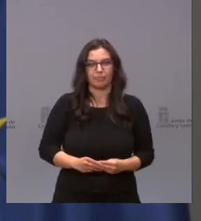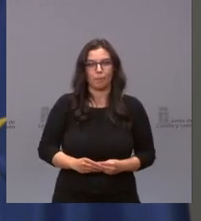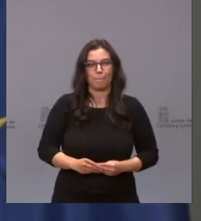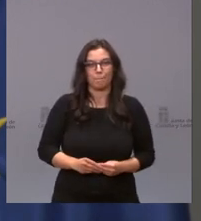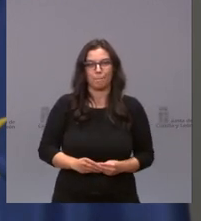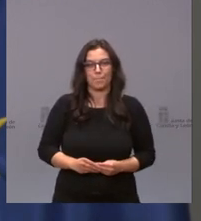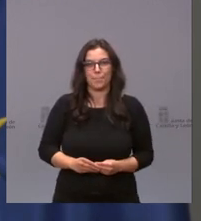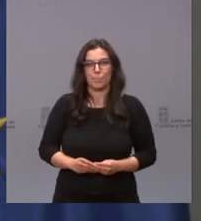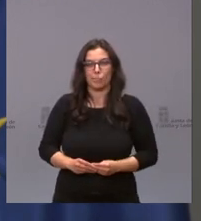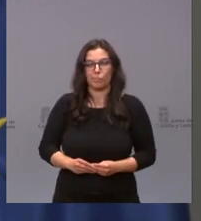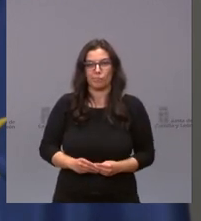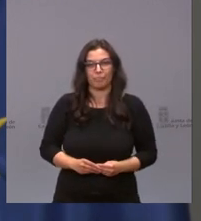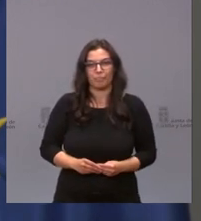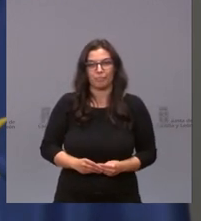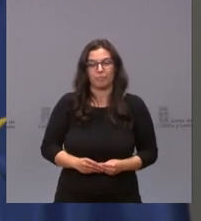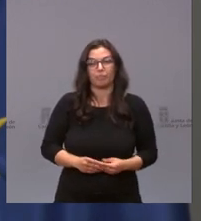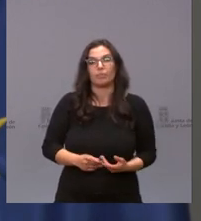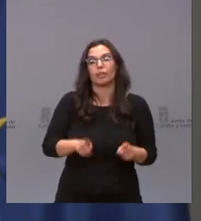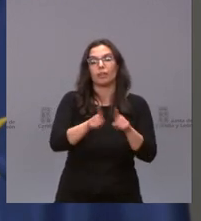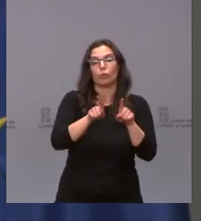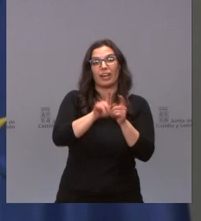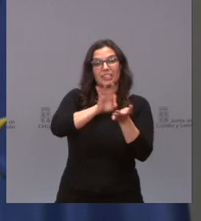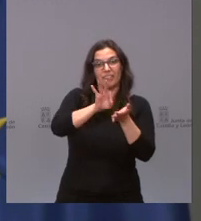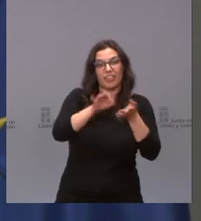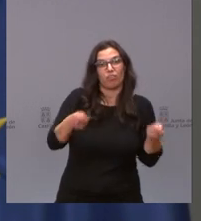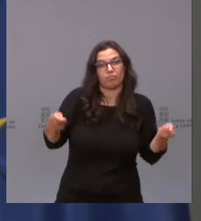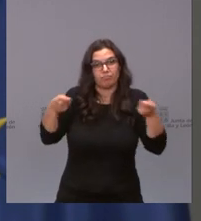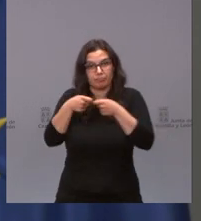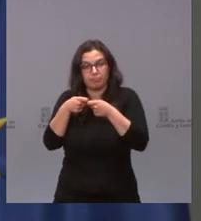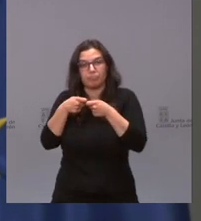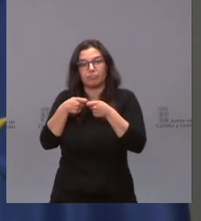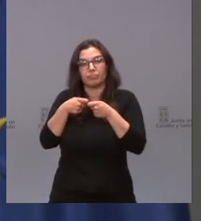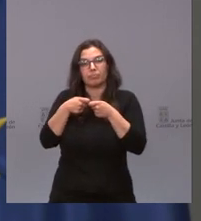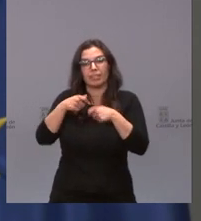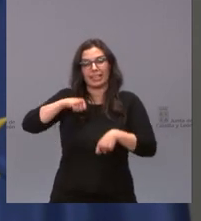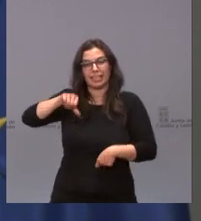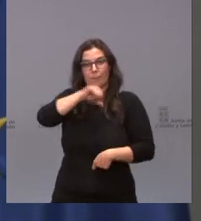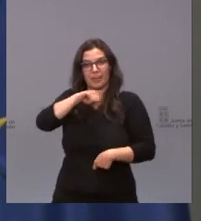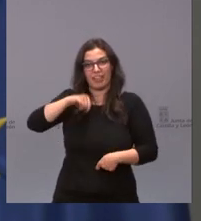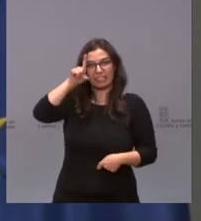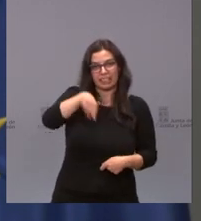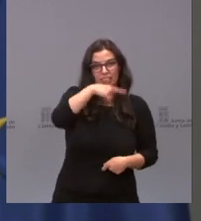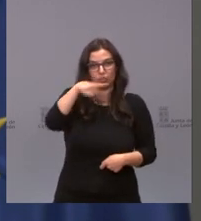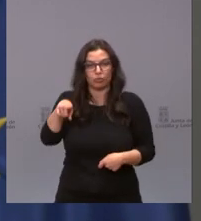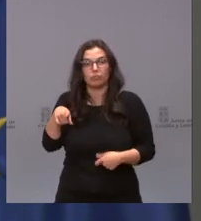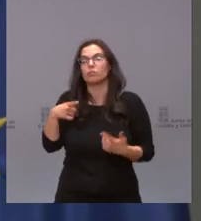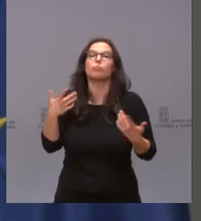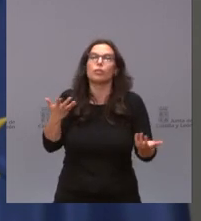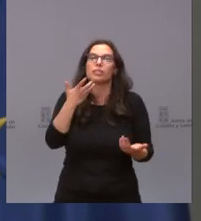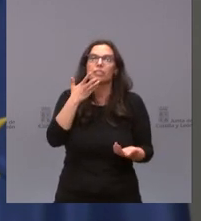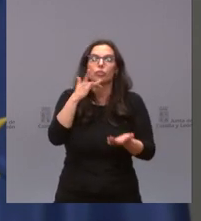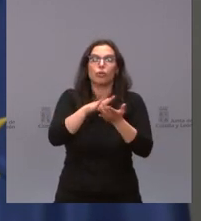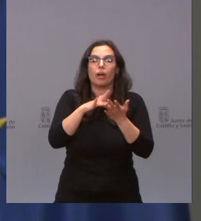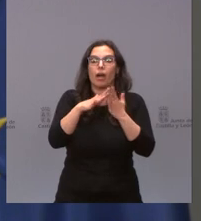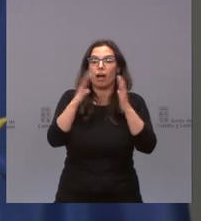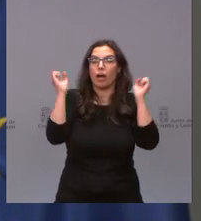sobre si se va a concertar o no con una institución privada si hay el mismo grado de consenso